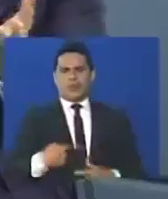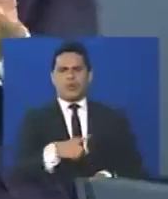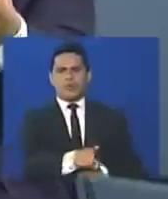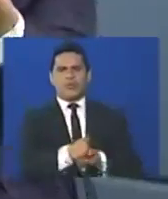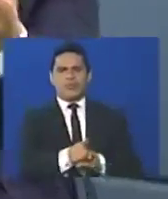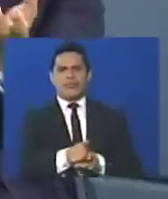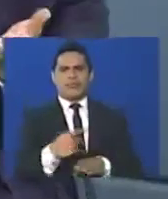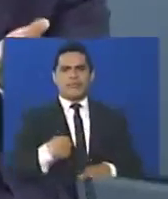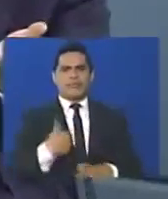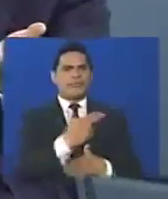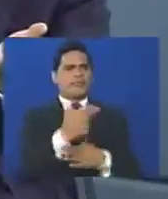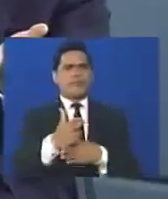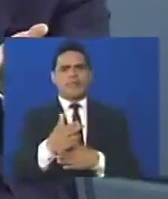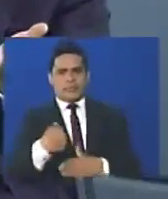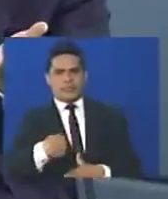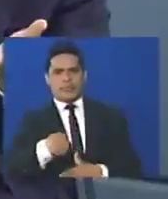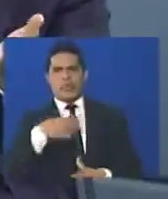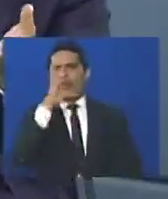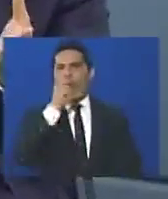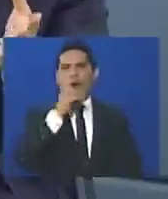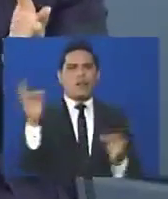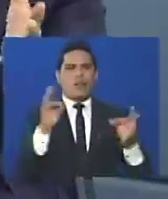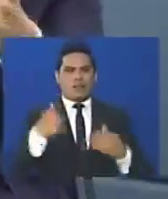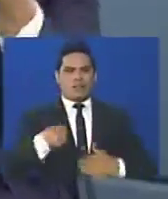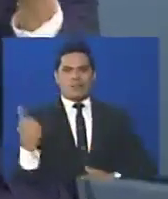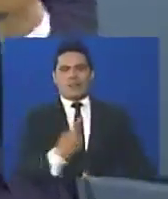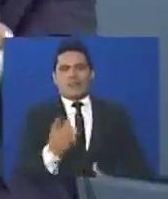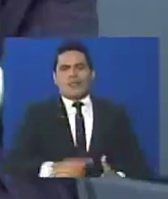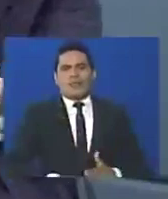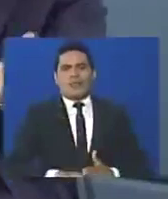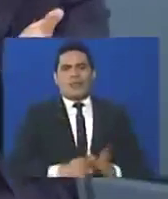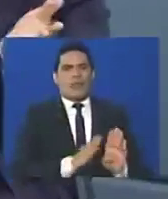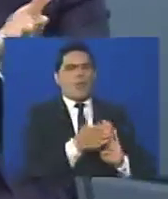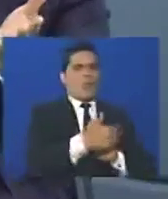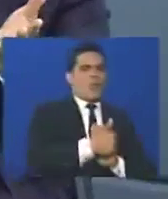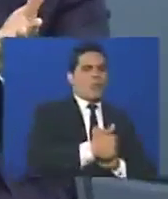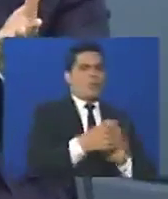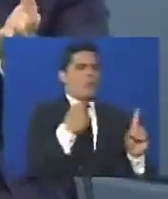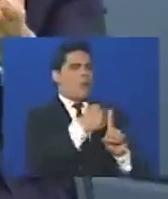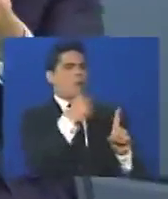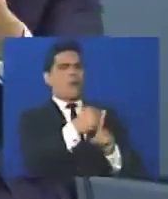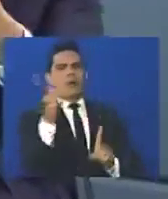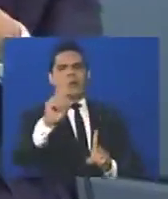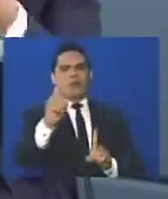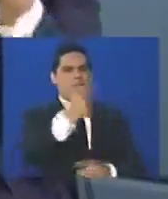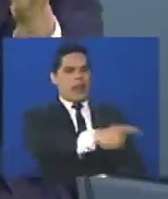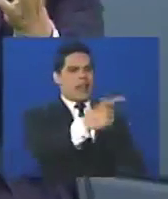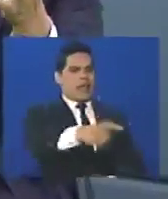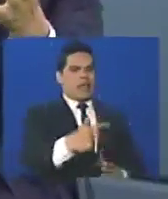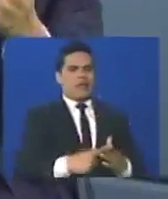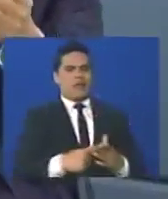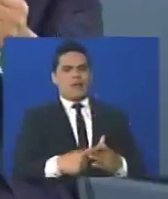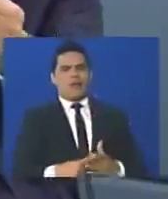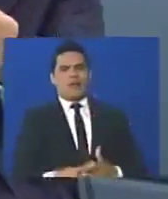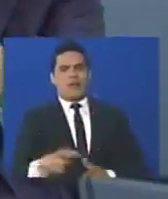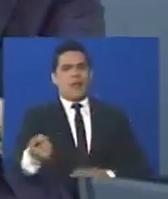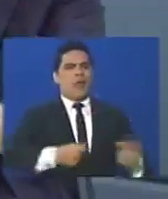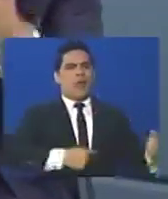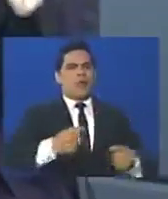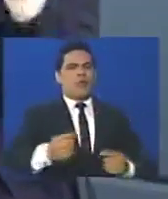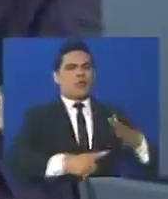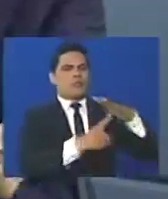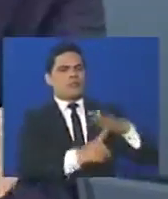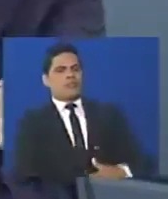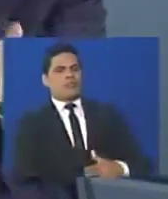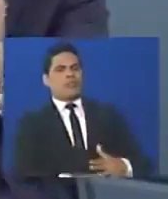Yo no tengo ningún arma de bomba lacrimógena. Yo no tengo ningún cuarto oscuro donde torturar gente. Yo no controlo ningún tribunal para decirle que una